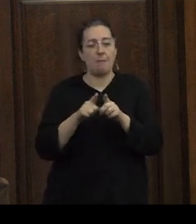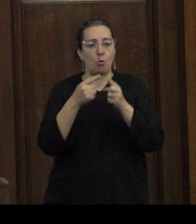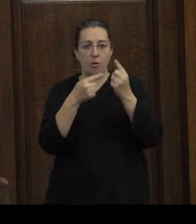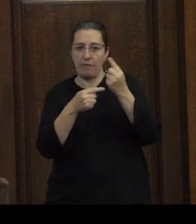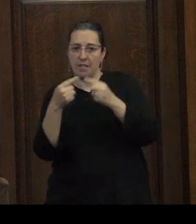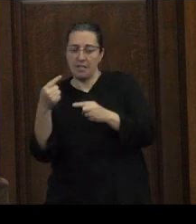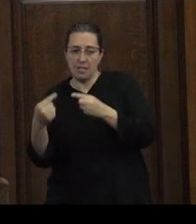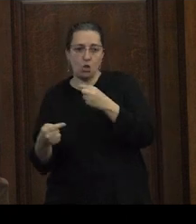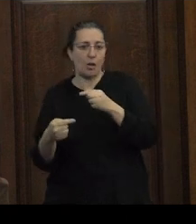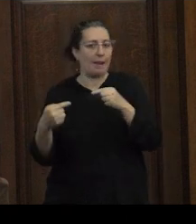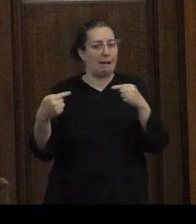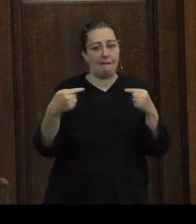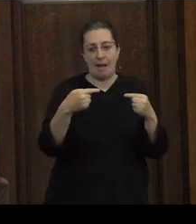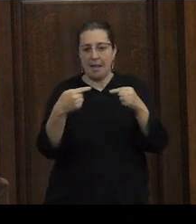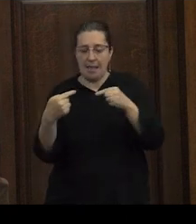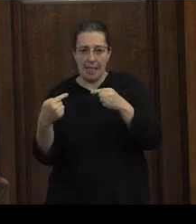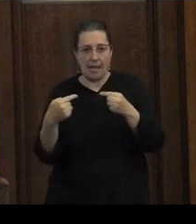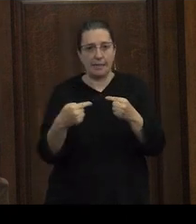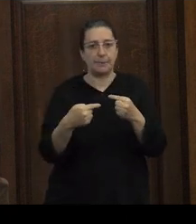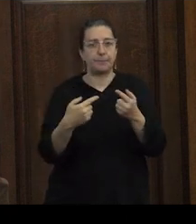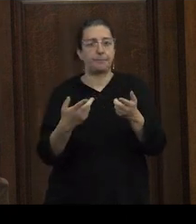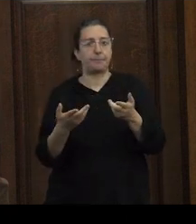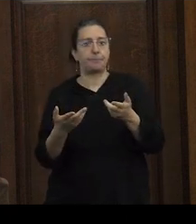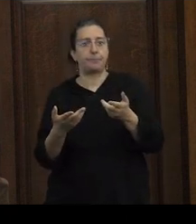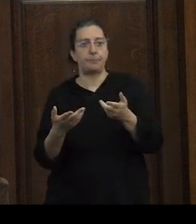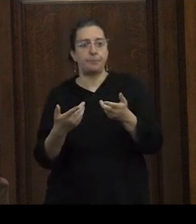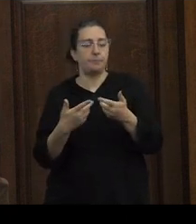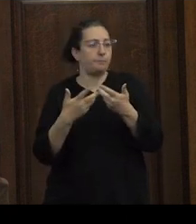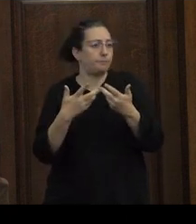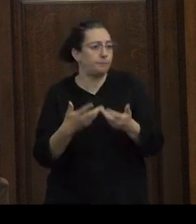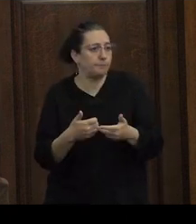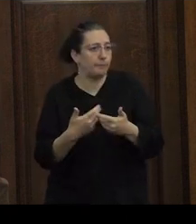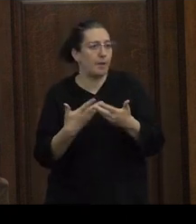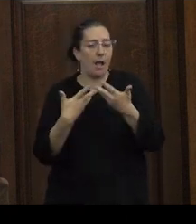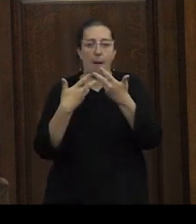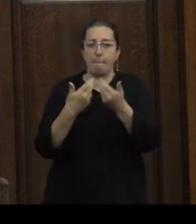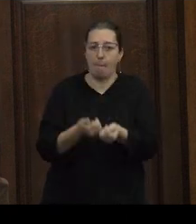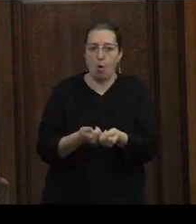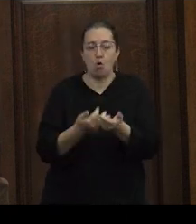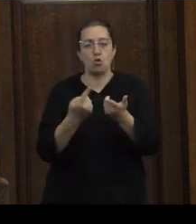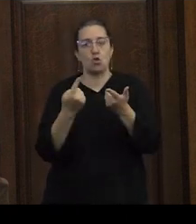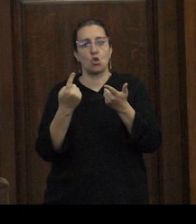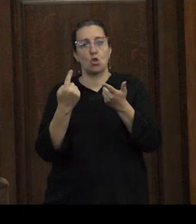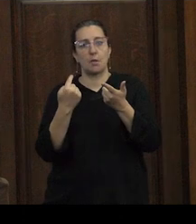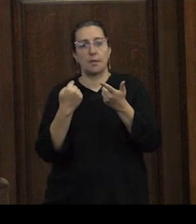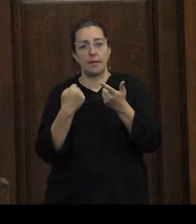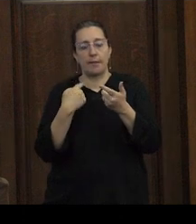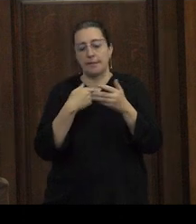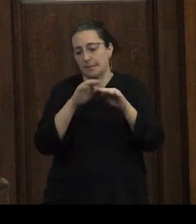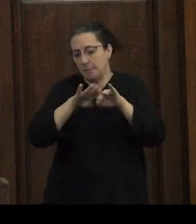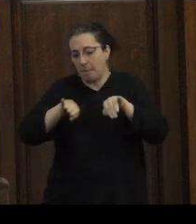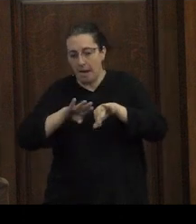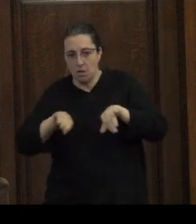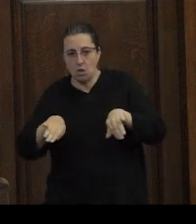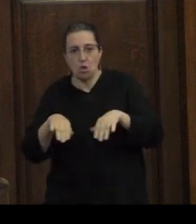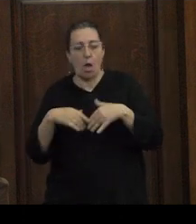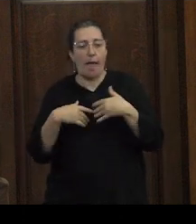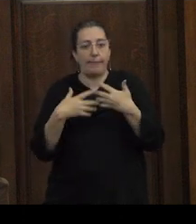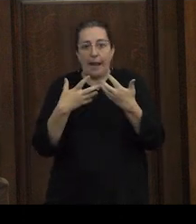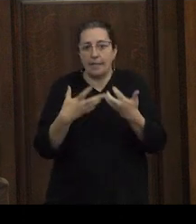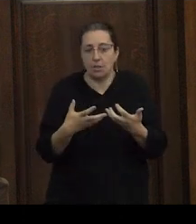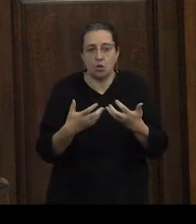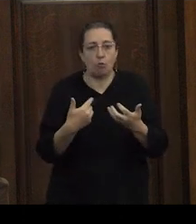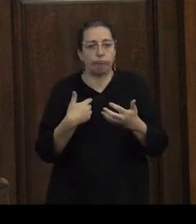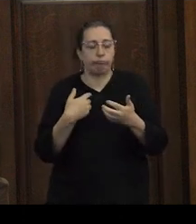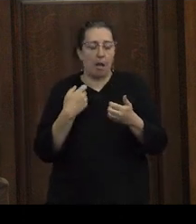diferenciaciones rivalidades de ser procribe a de apoyo de sesgo de imitación de separación de